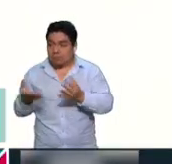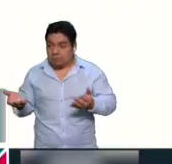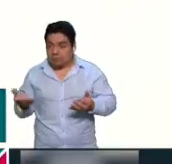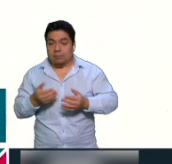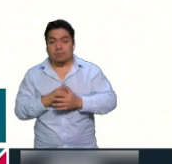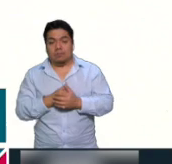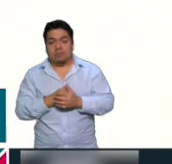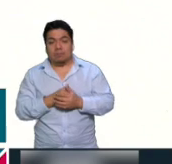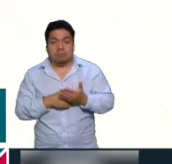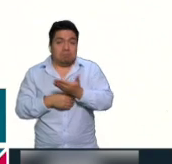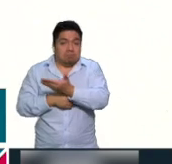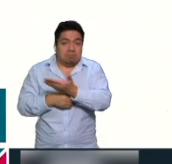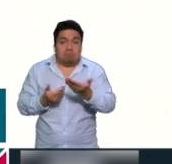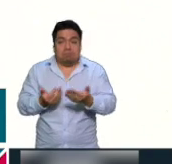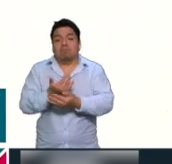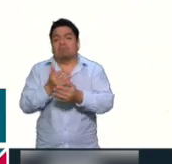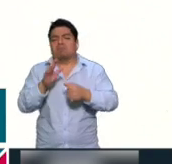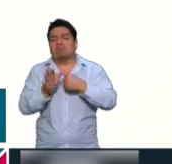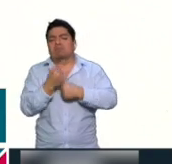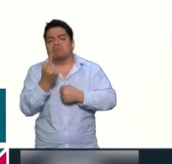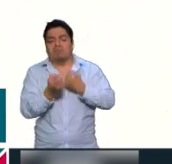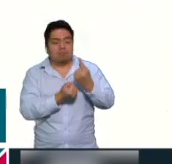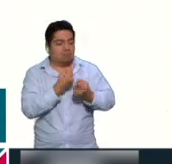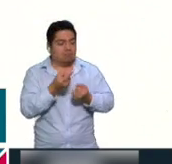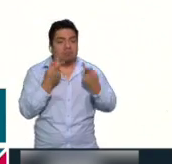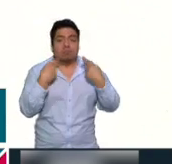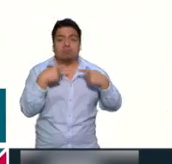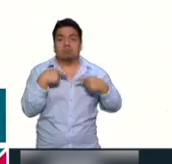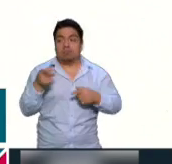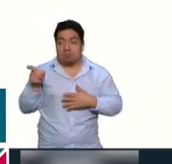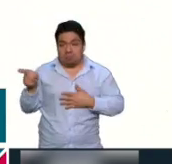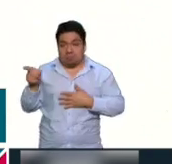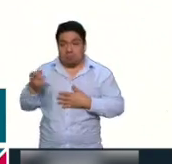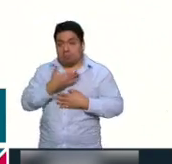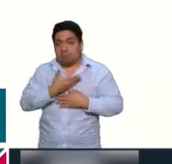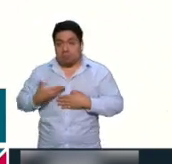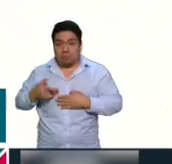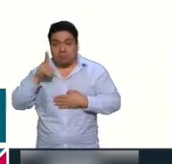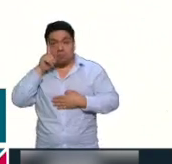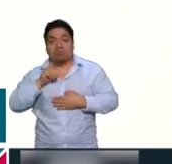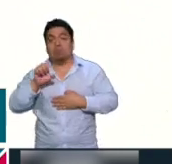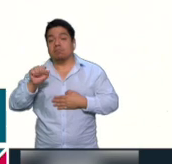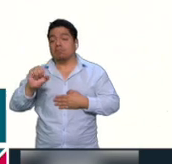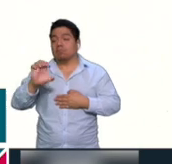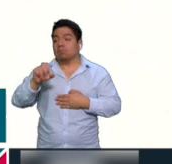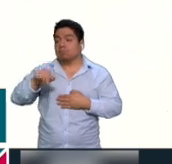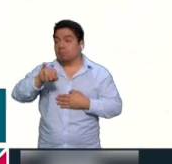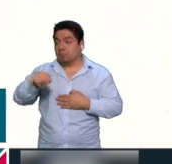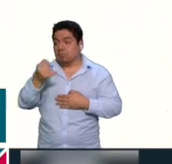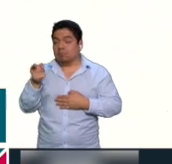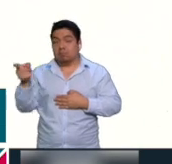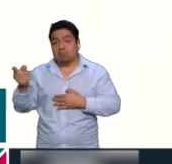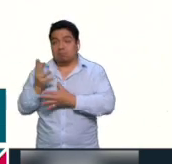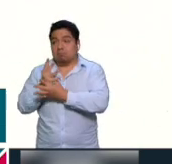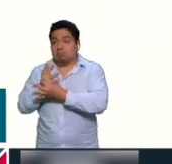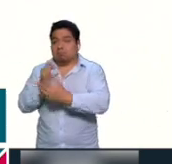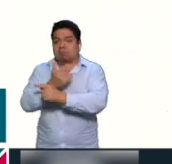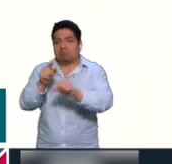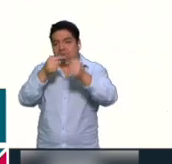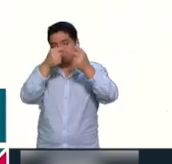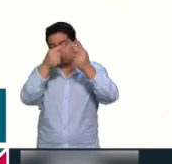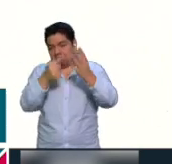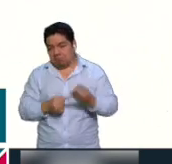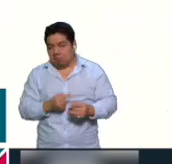Que expliquen estas liberaciones, que explique la presidenta de la Suprema Corte estas liberaciones de las que hablas. Y muchas otras.